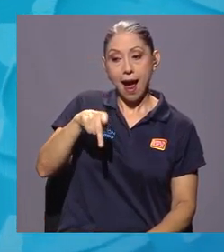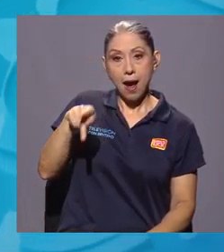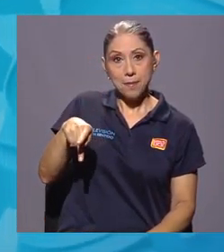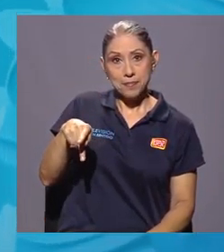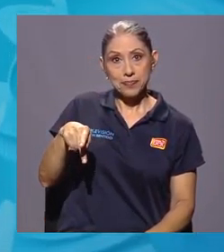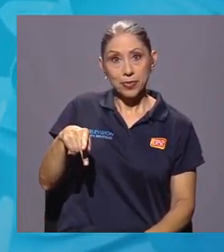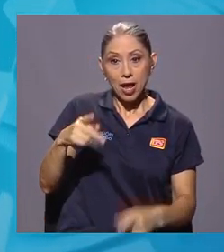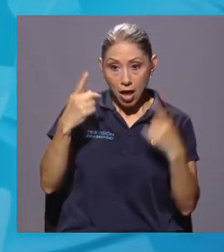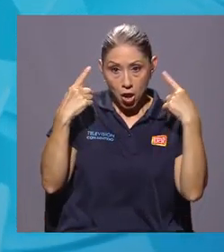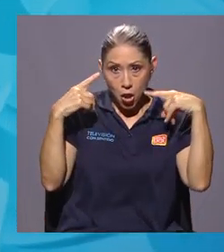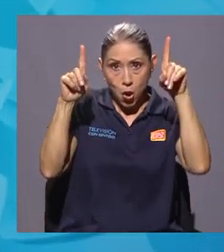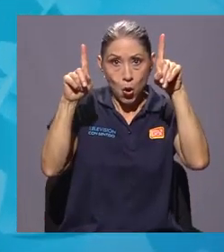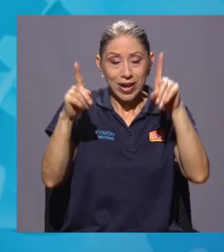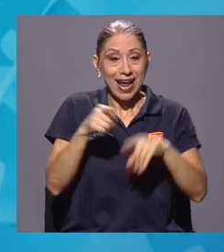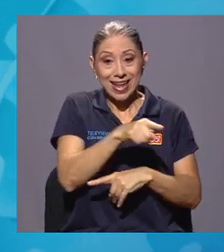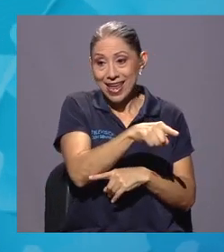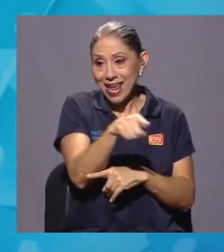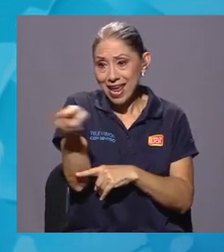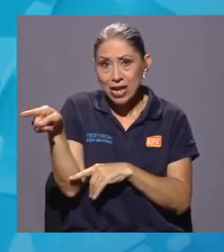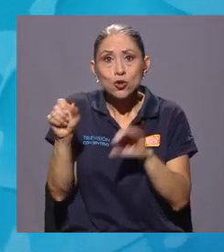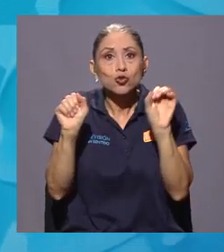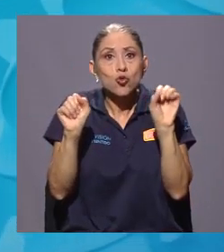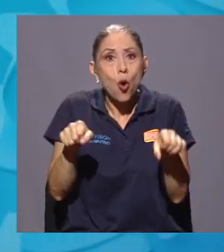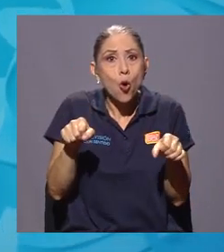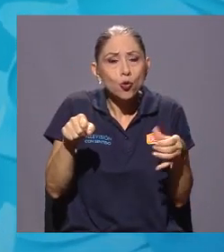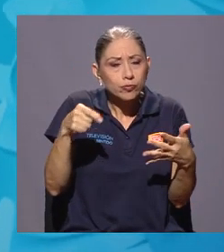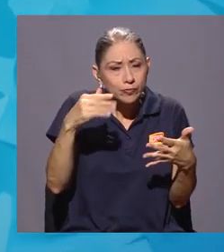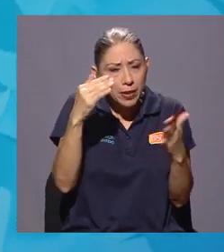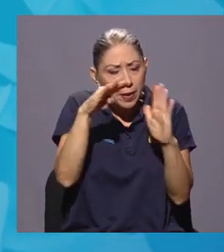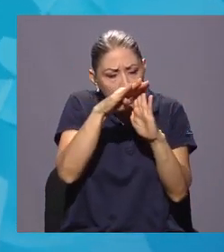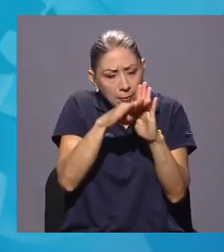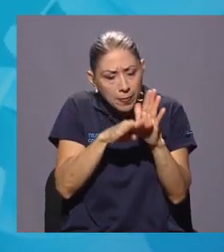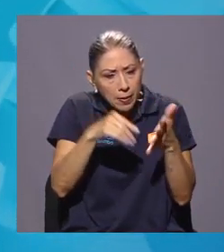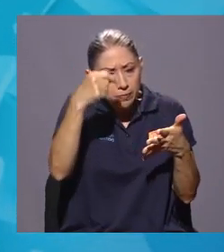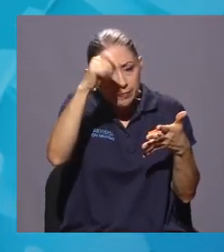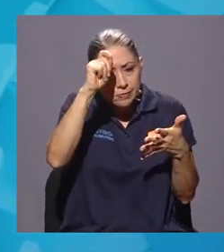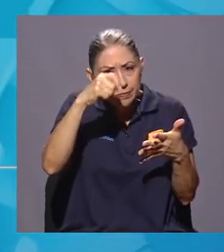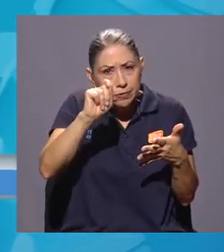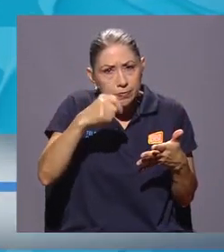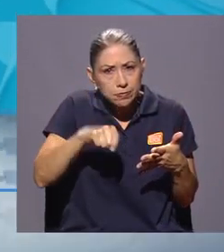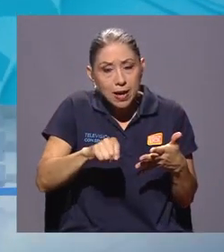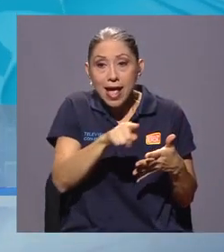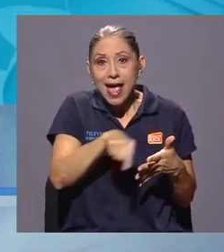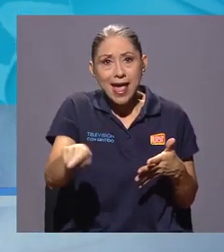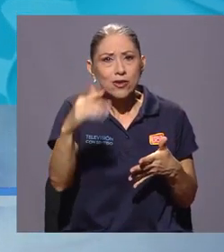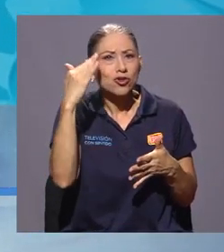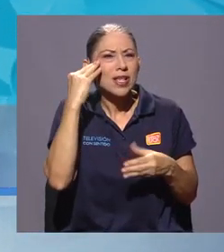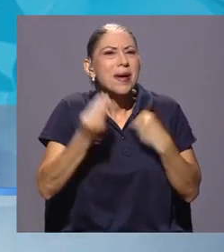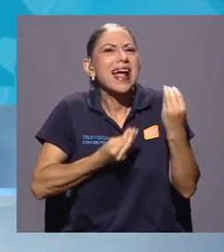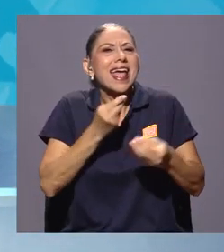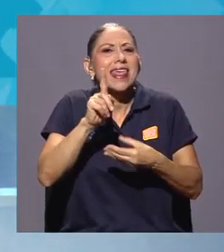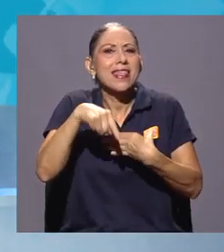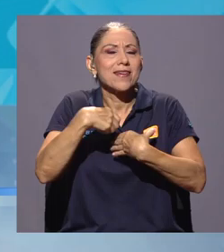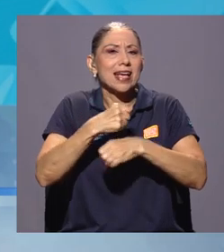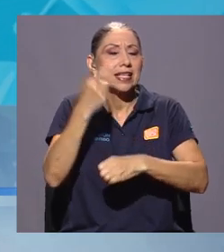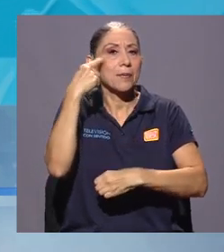permite a ellos definir, mediante una serie de listas de chequeo, el protocolo de abordaje que tienen que hacer para diferentes actividades, de tal